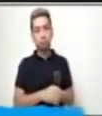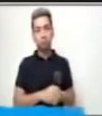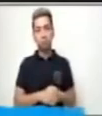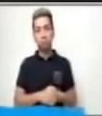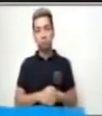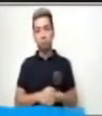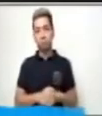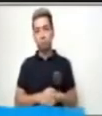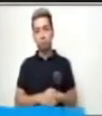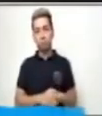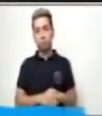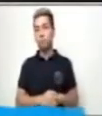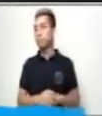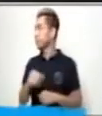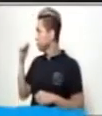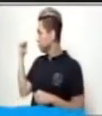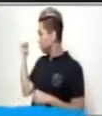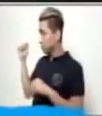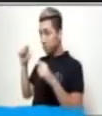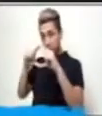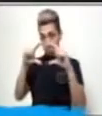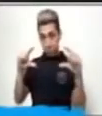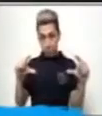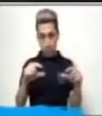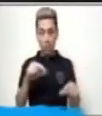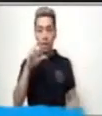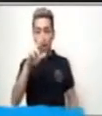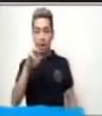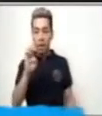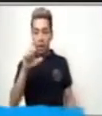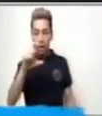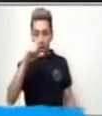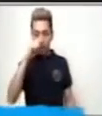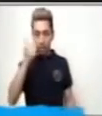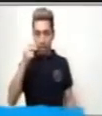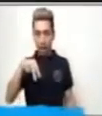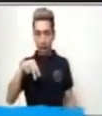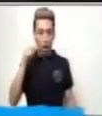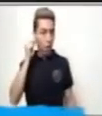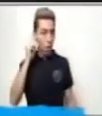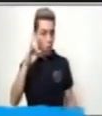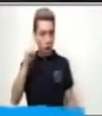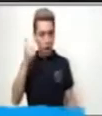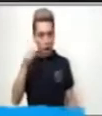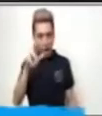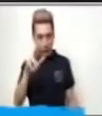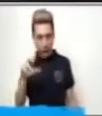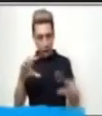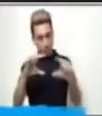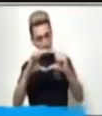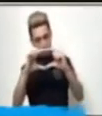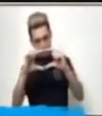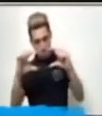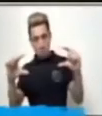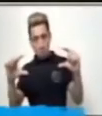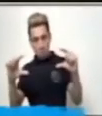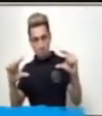Es rectangular, tiene un color definido,